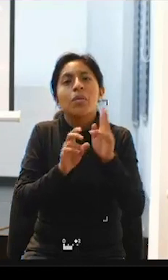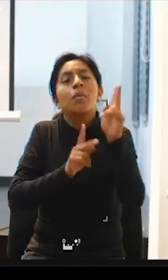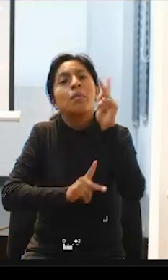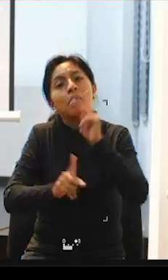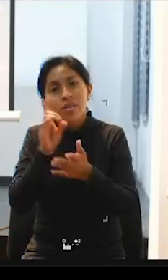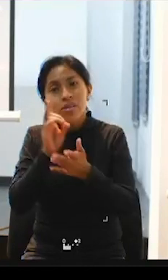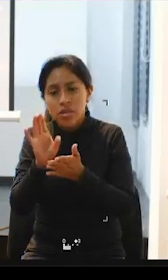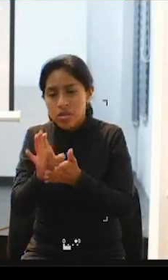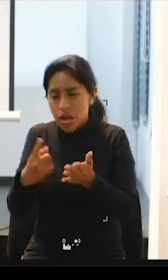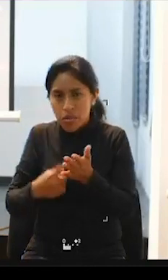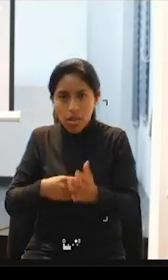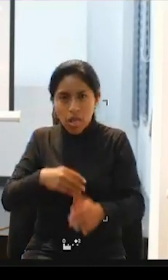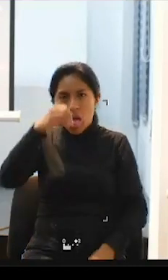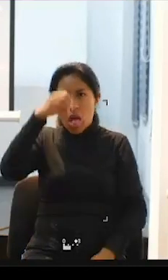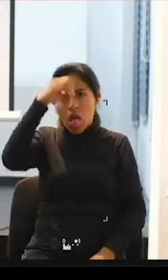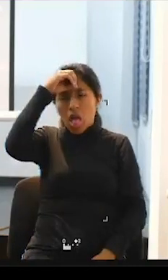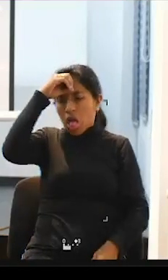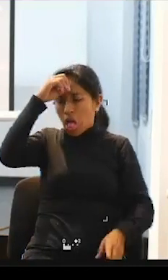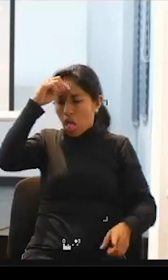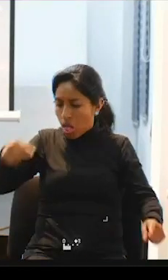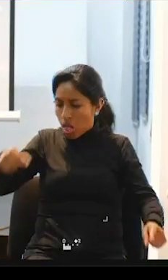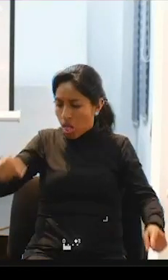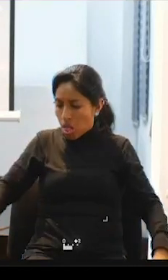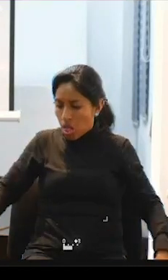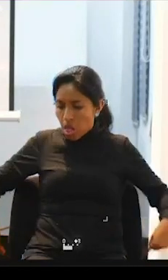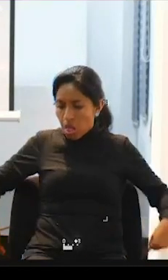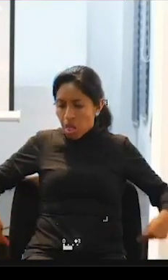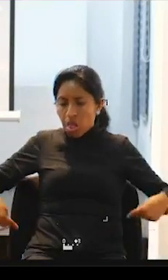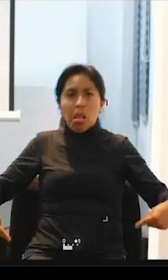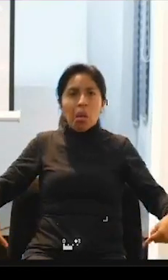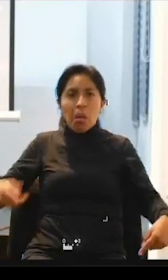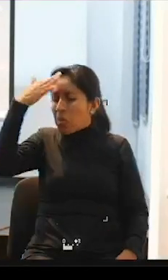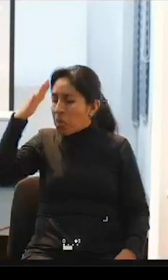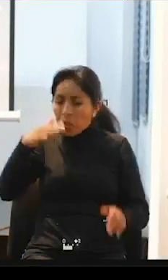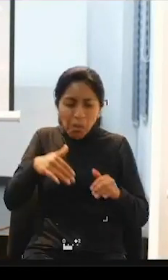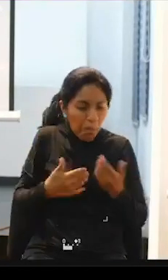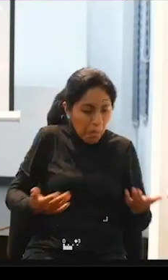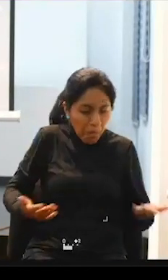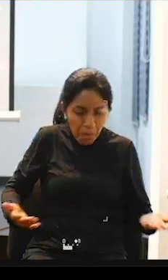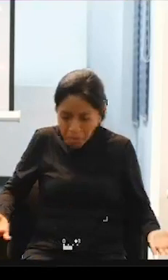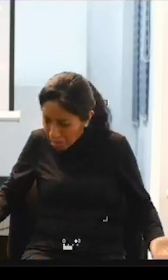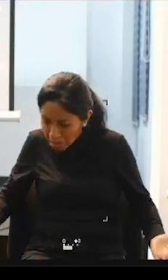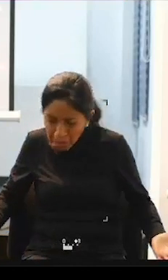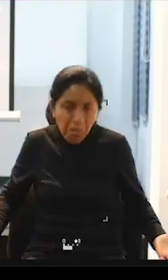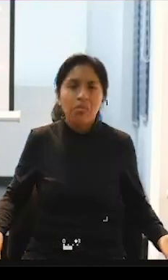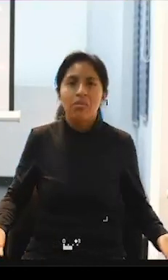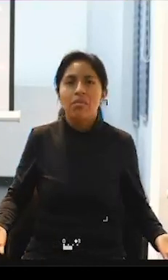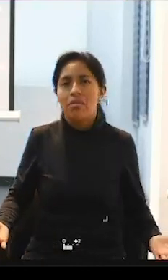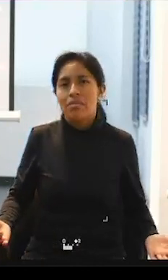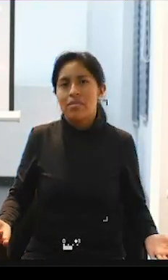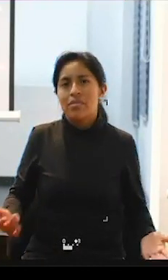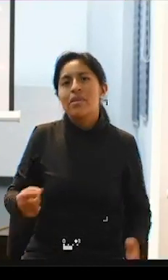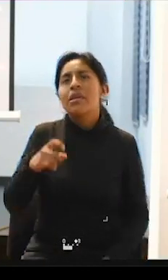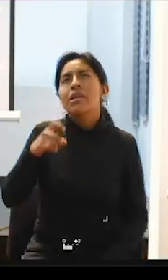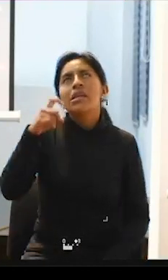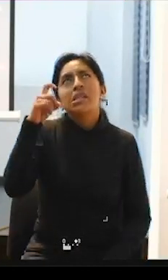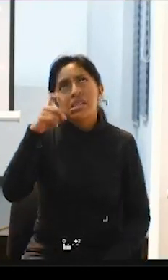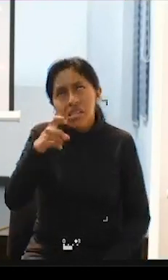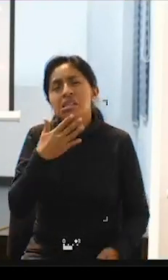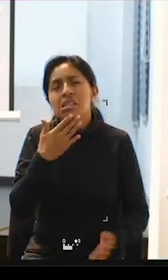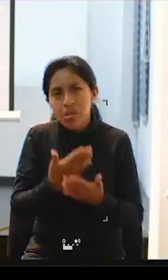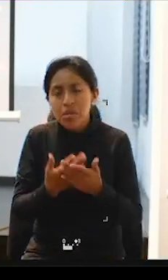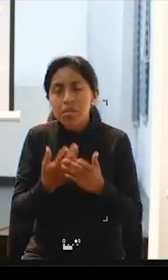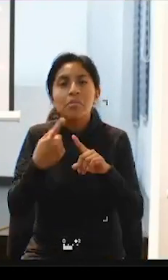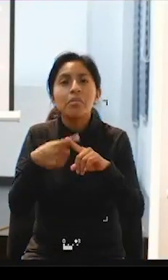manejar su silla ¿no? entonces la rampa tampoco le sirve ¿no? entonces es necesario pero primero creo primero hacer